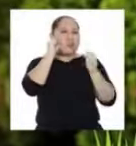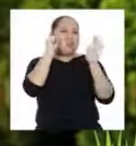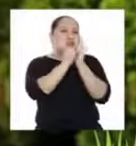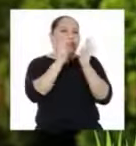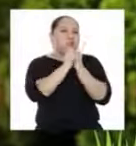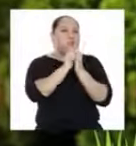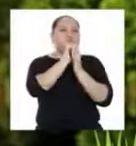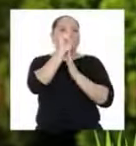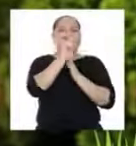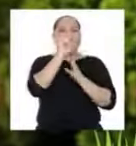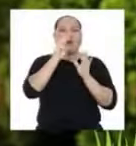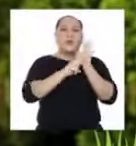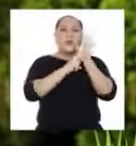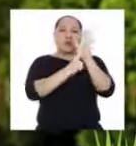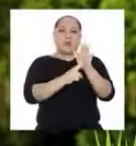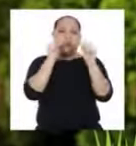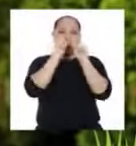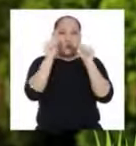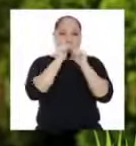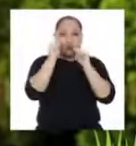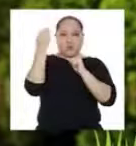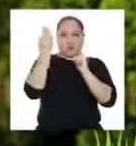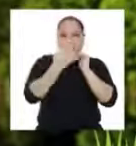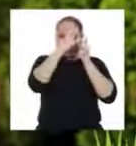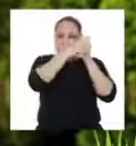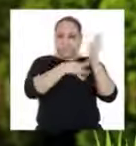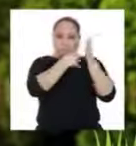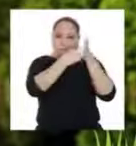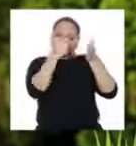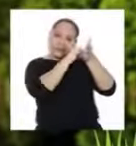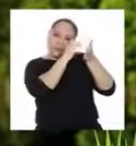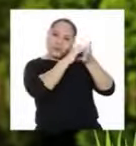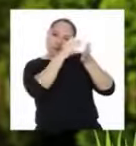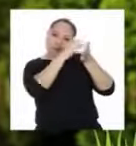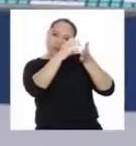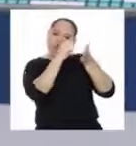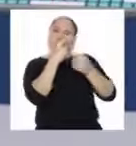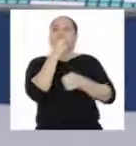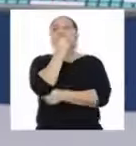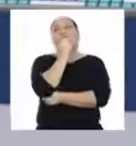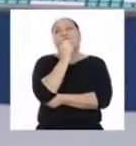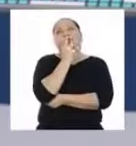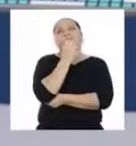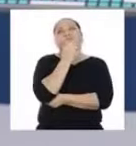íconos elegimos para representar las cantidades en nuestro pictograma?